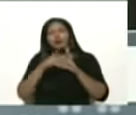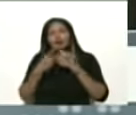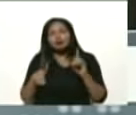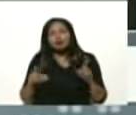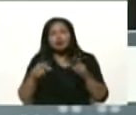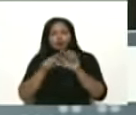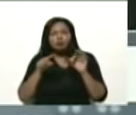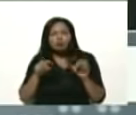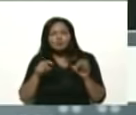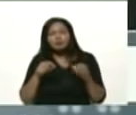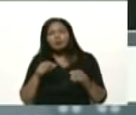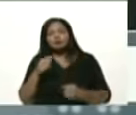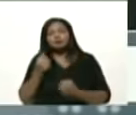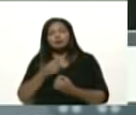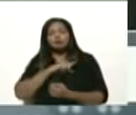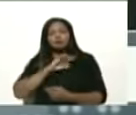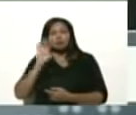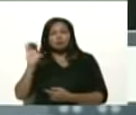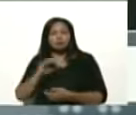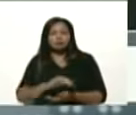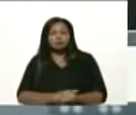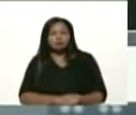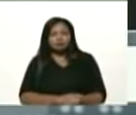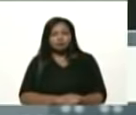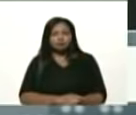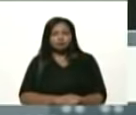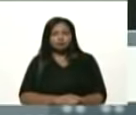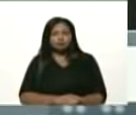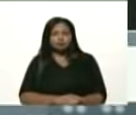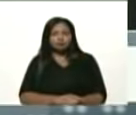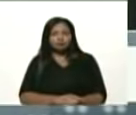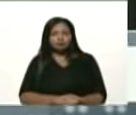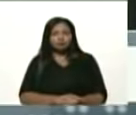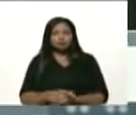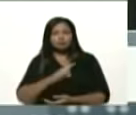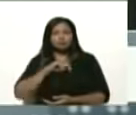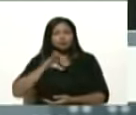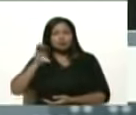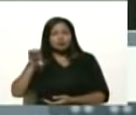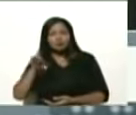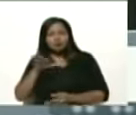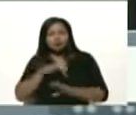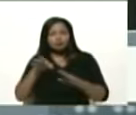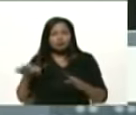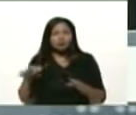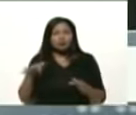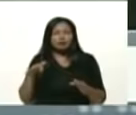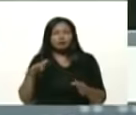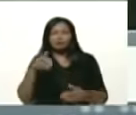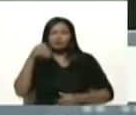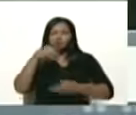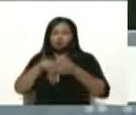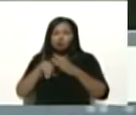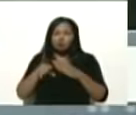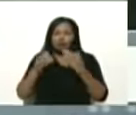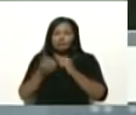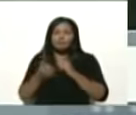soberanía y la libertad de nuestros países, porque nuestros países dejen de ser neocolonia del imperio